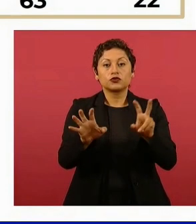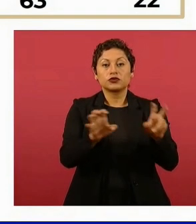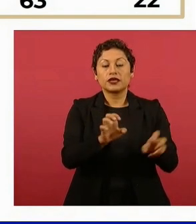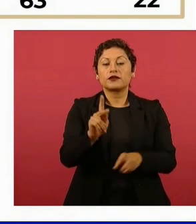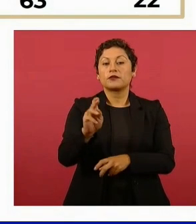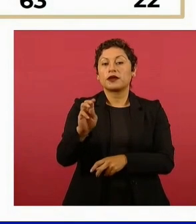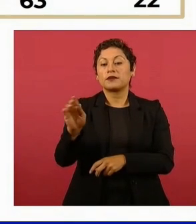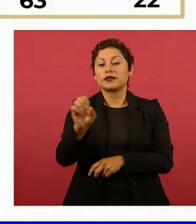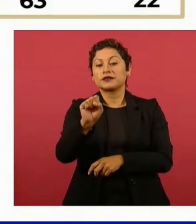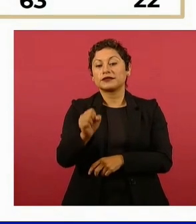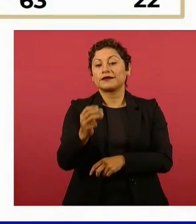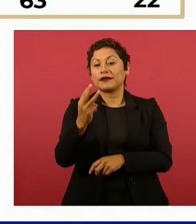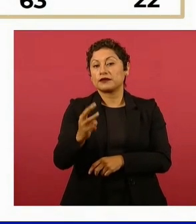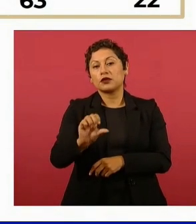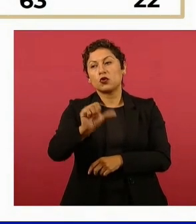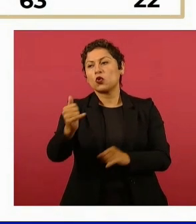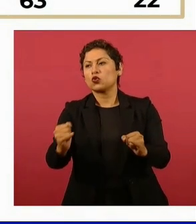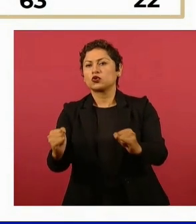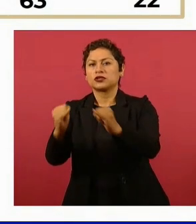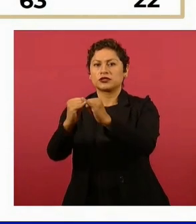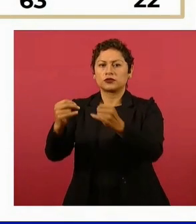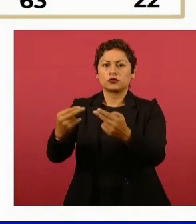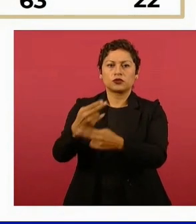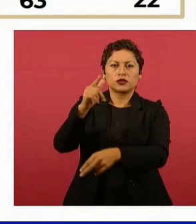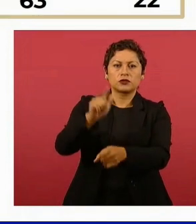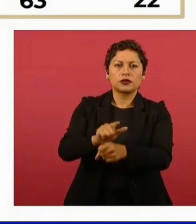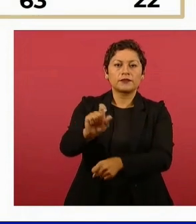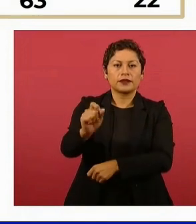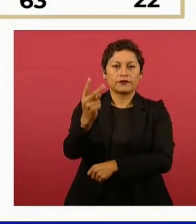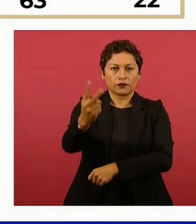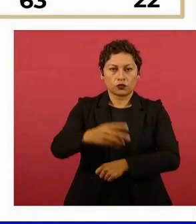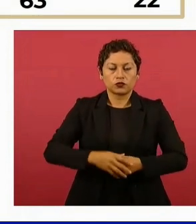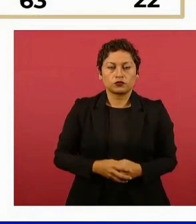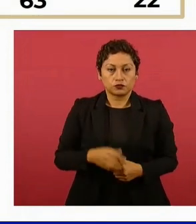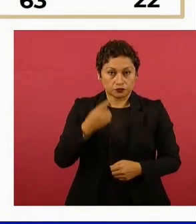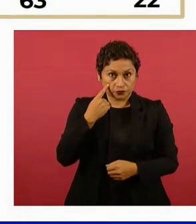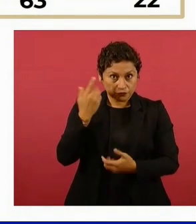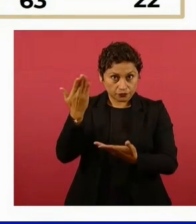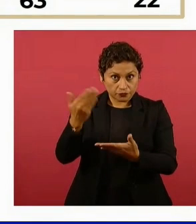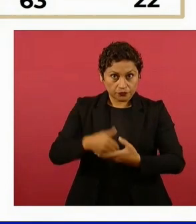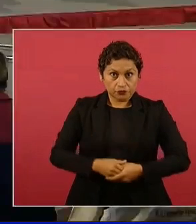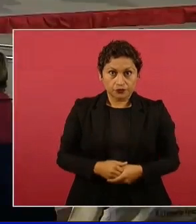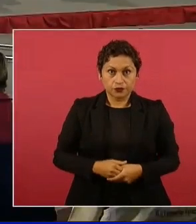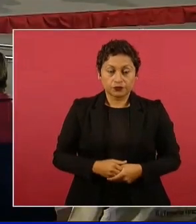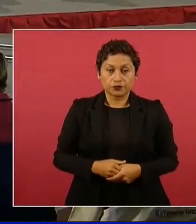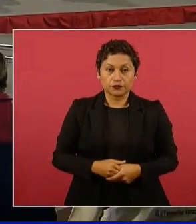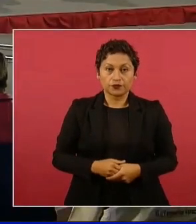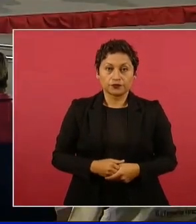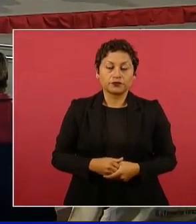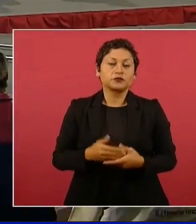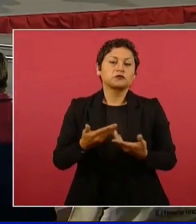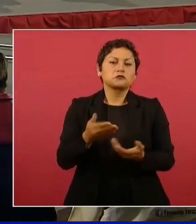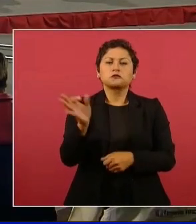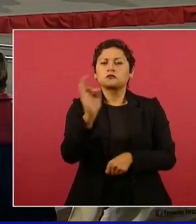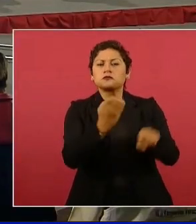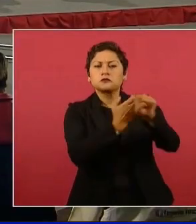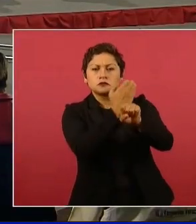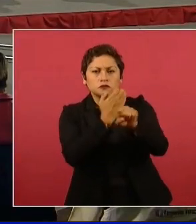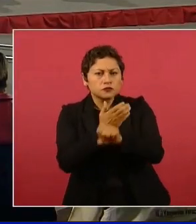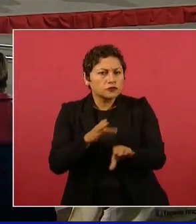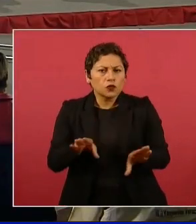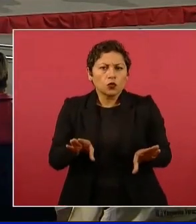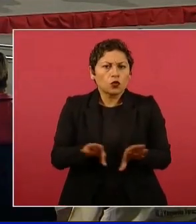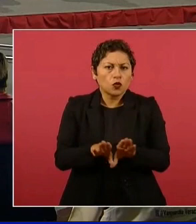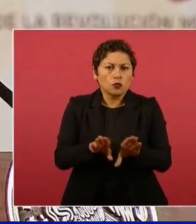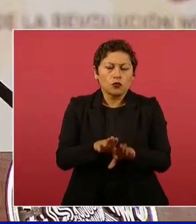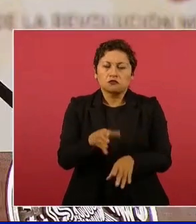y los Institutos Nacionales 22. Si lo podemos ver por estados, más